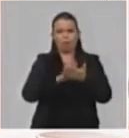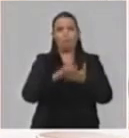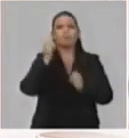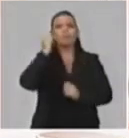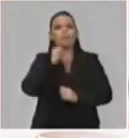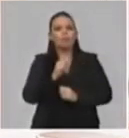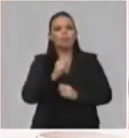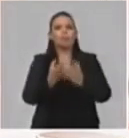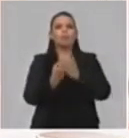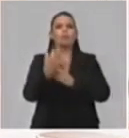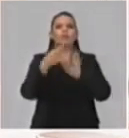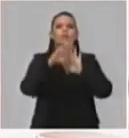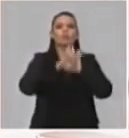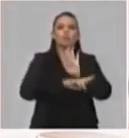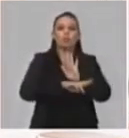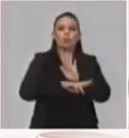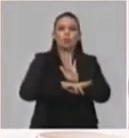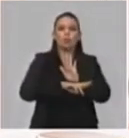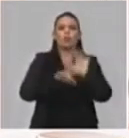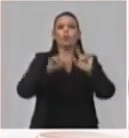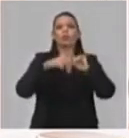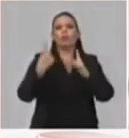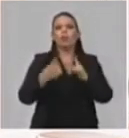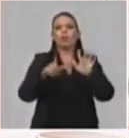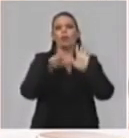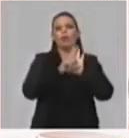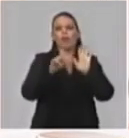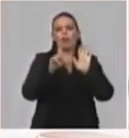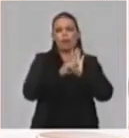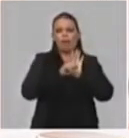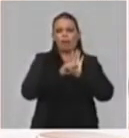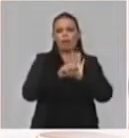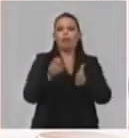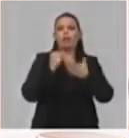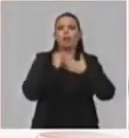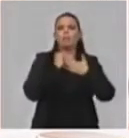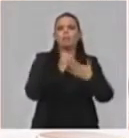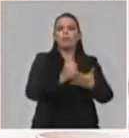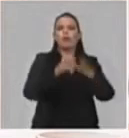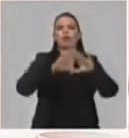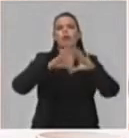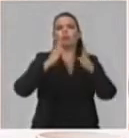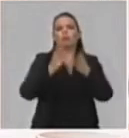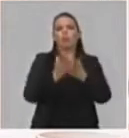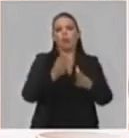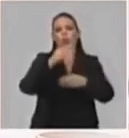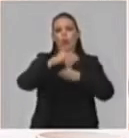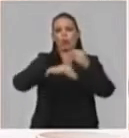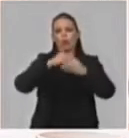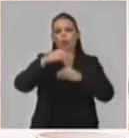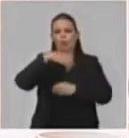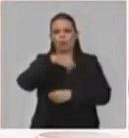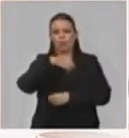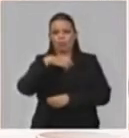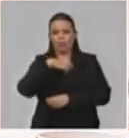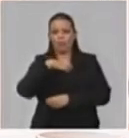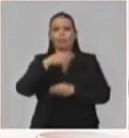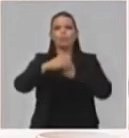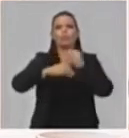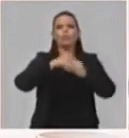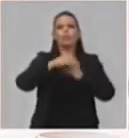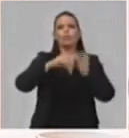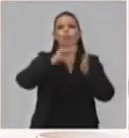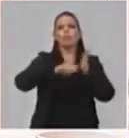resoluciones que legalmente ampara todos los cambios que hemos hecho en el sistema de evaluación, las modificaciones a los planes